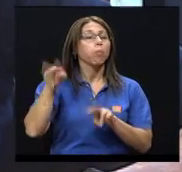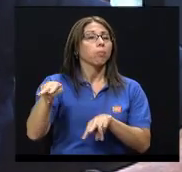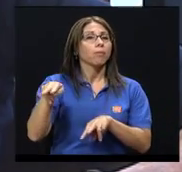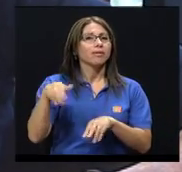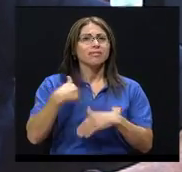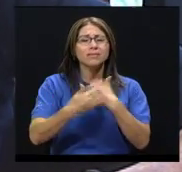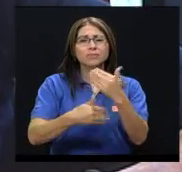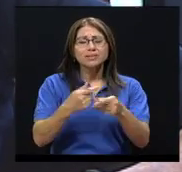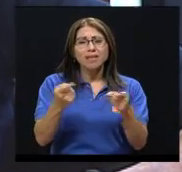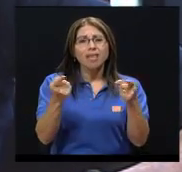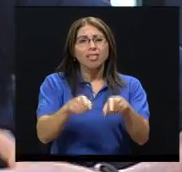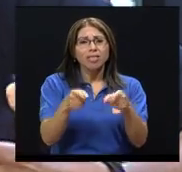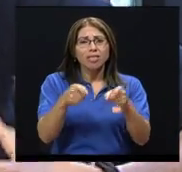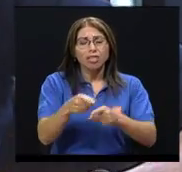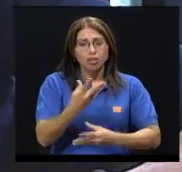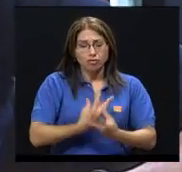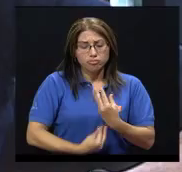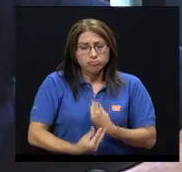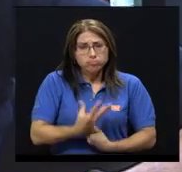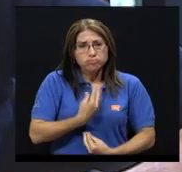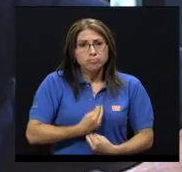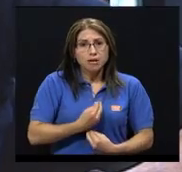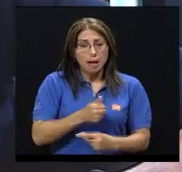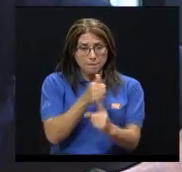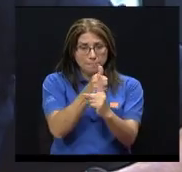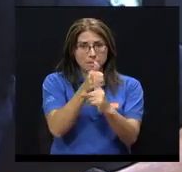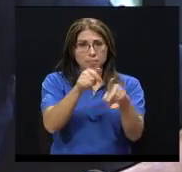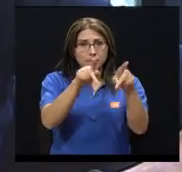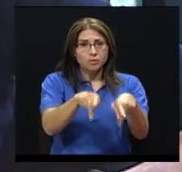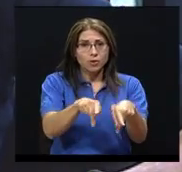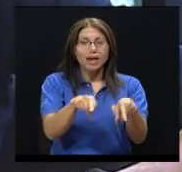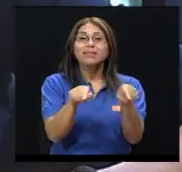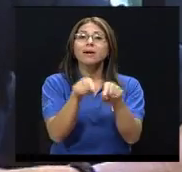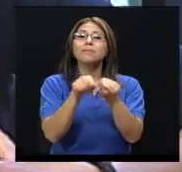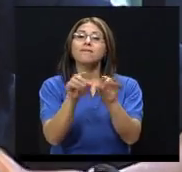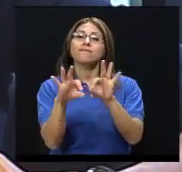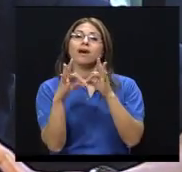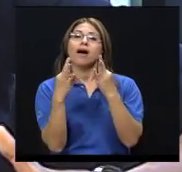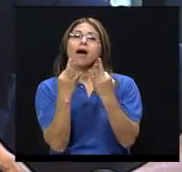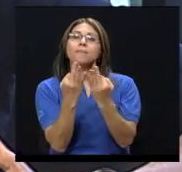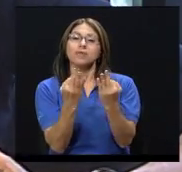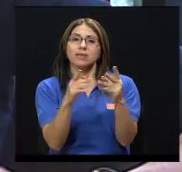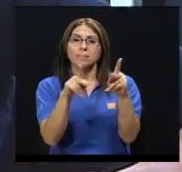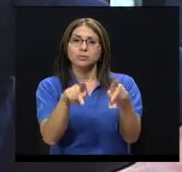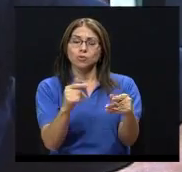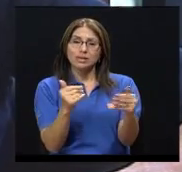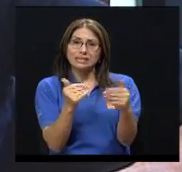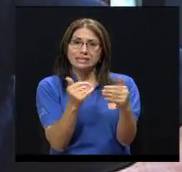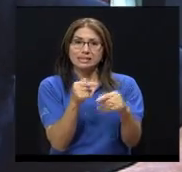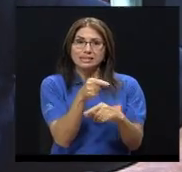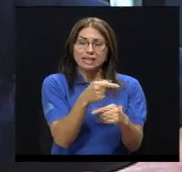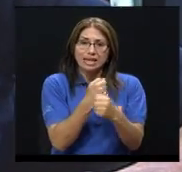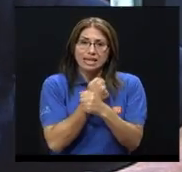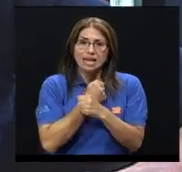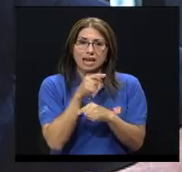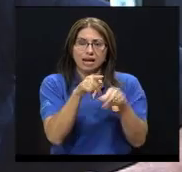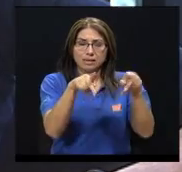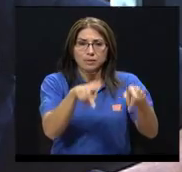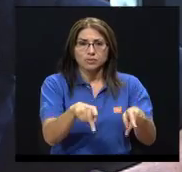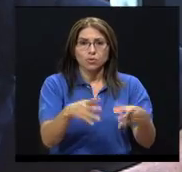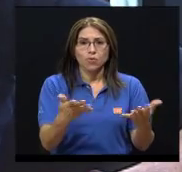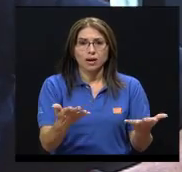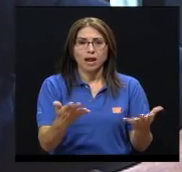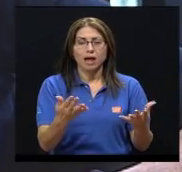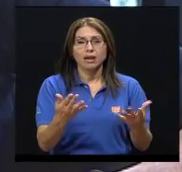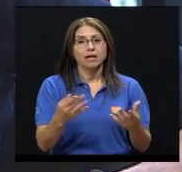causa un gran sufrimiento tanto a la persona que la padece como a las familias y a los seres que la quieren a esa persona. Entonces